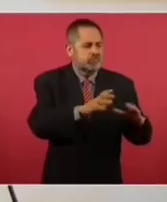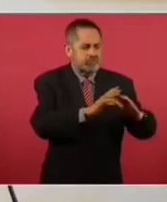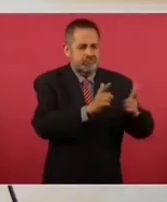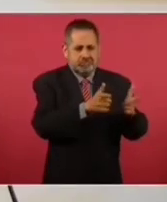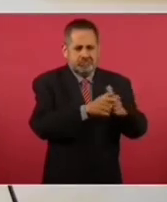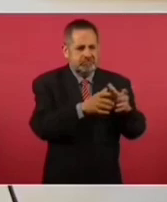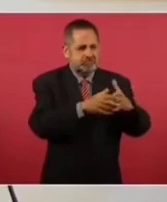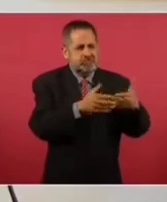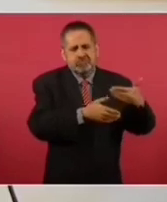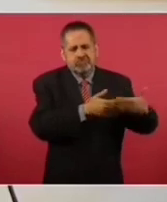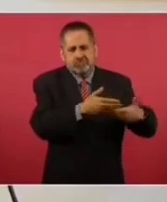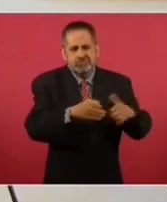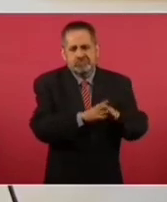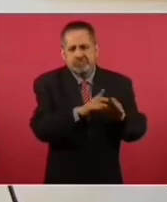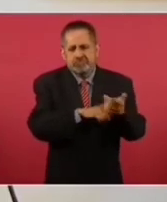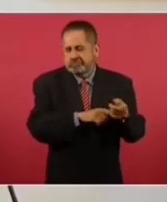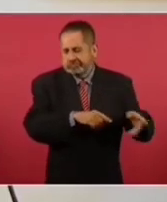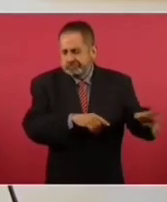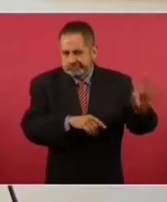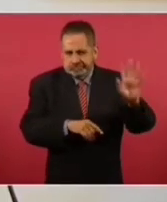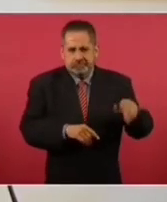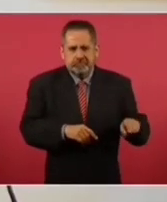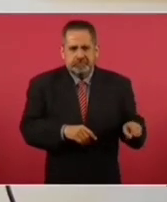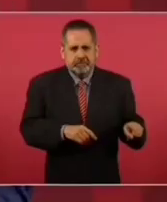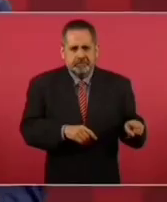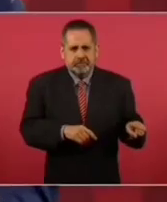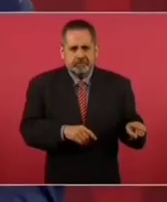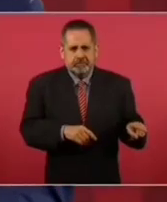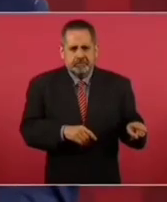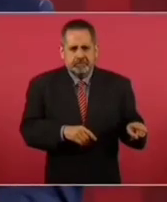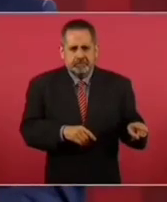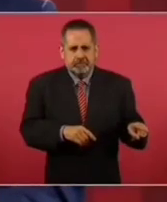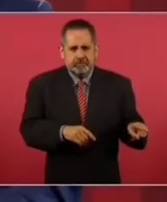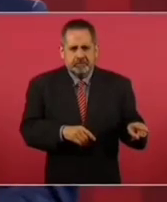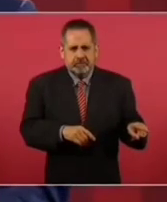voceros y a…